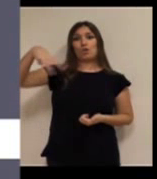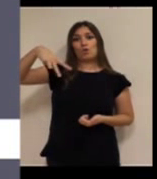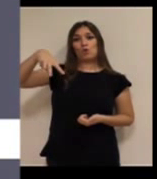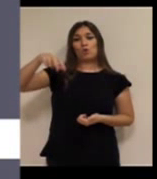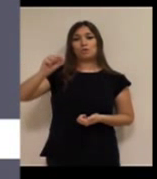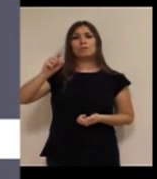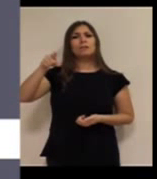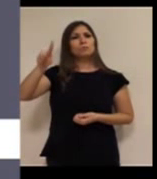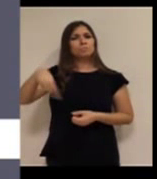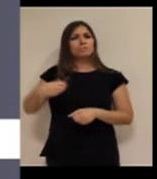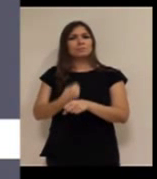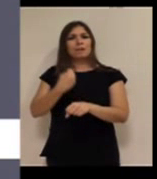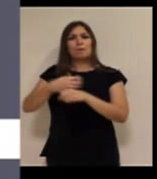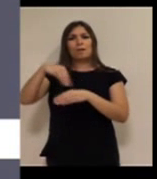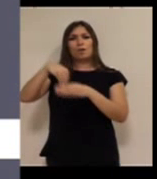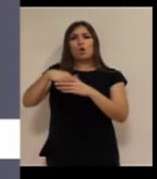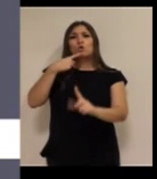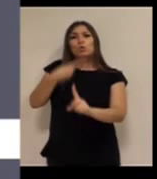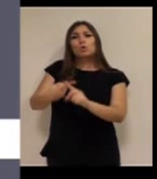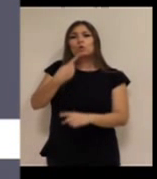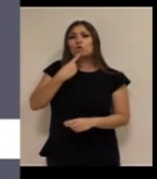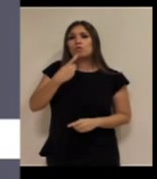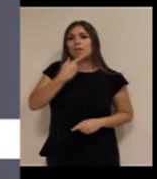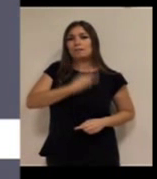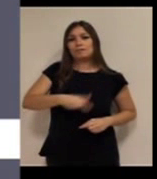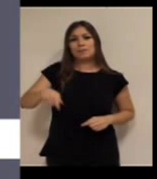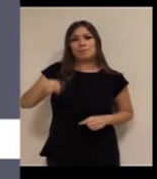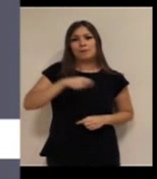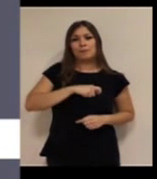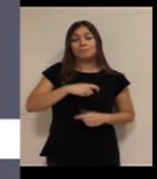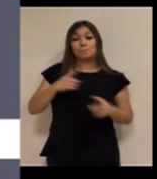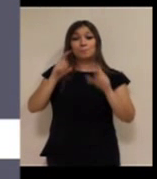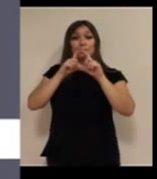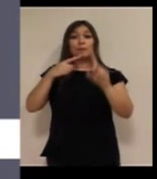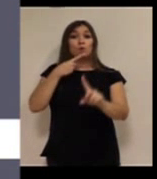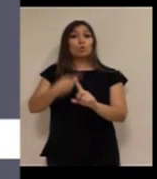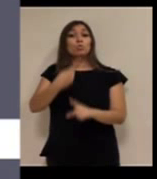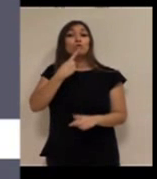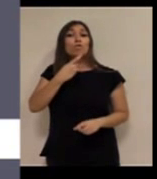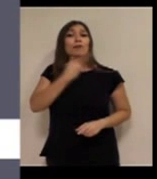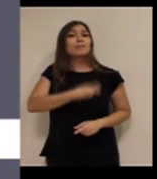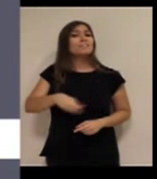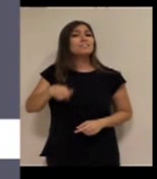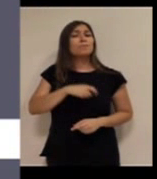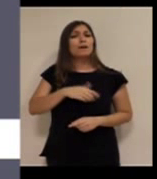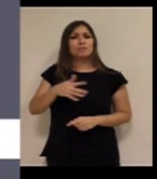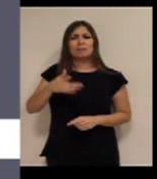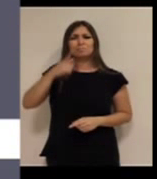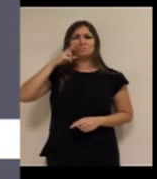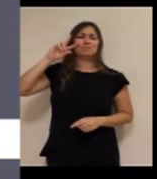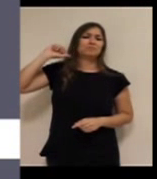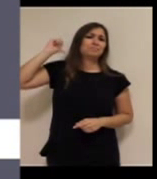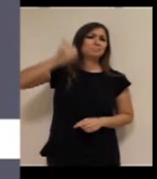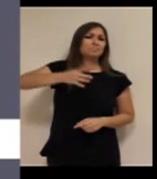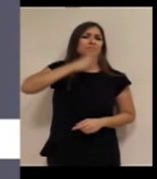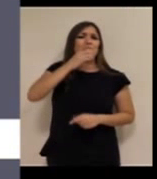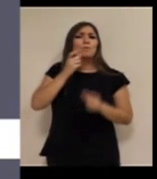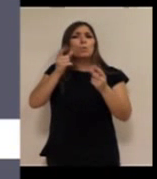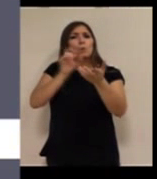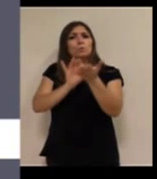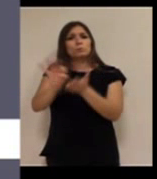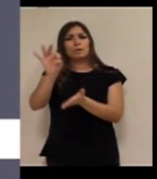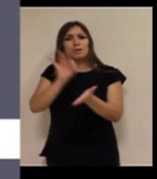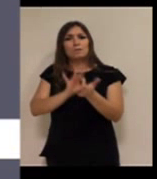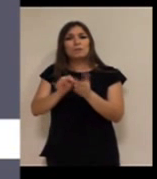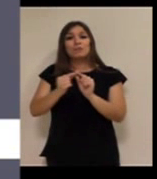Begoña trabaja en la Cruz Roja Española. La Cruz Roja Española, como tal, tiene una dilatada experiencia en la prestación de servicios